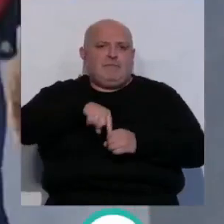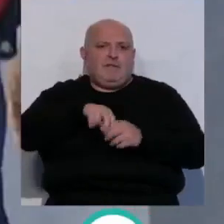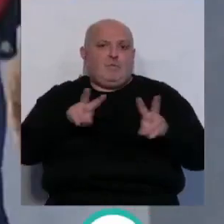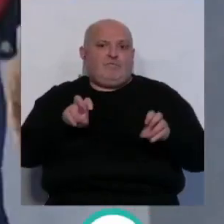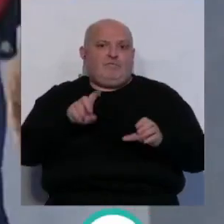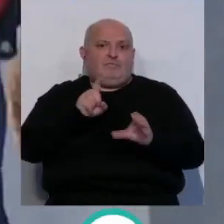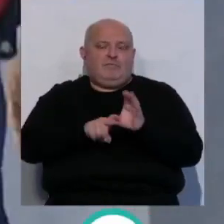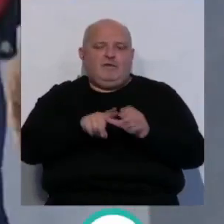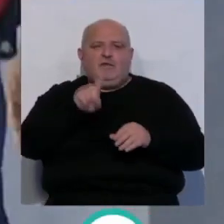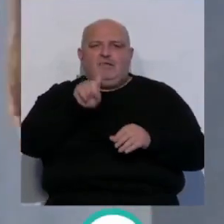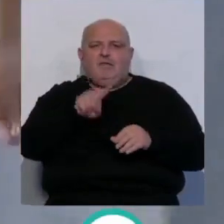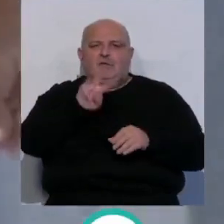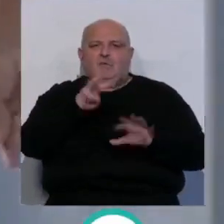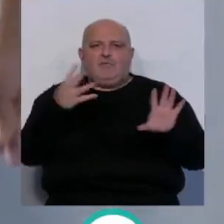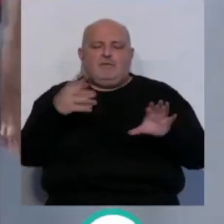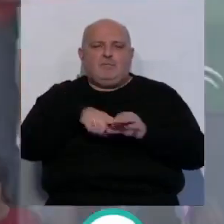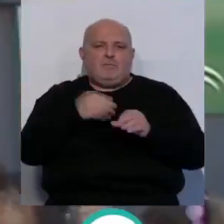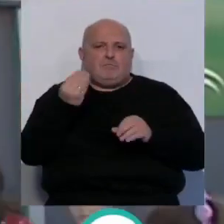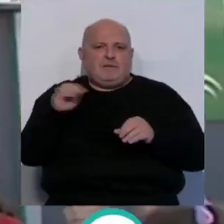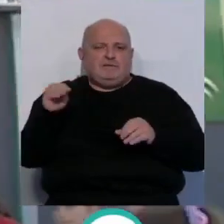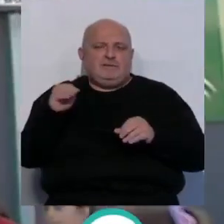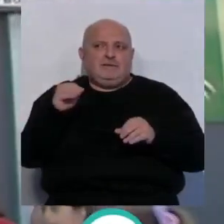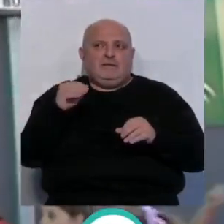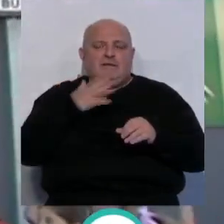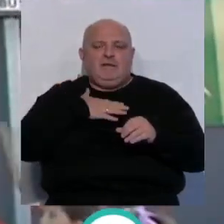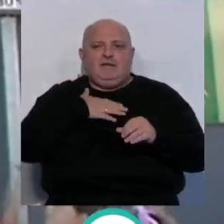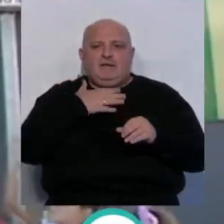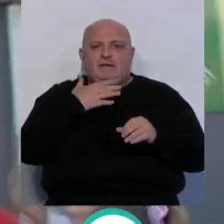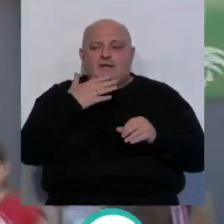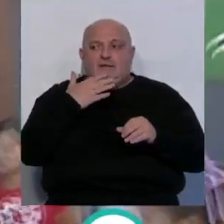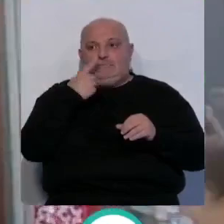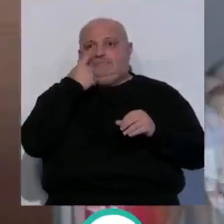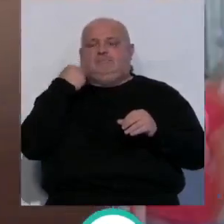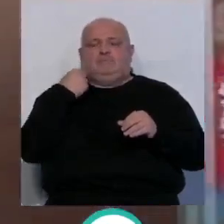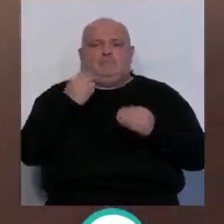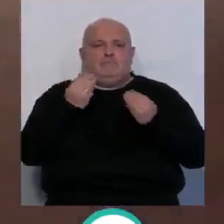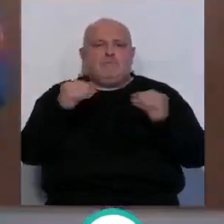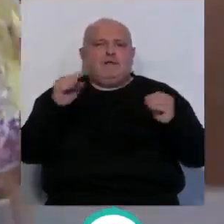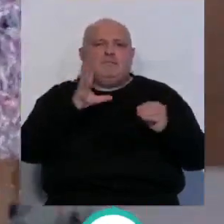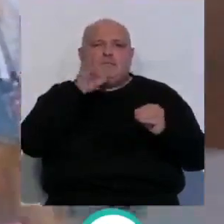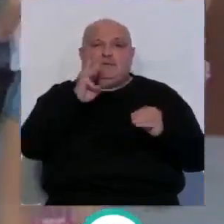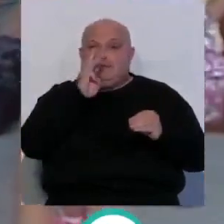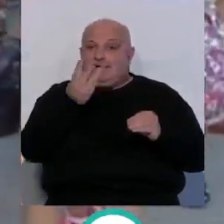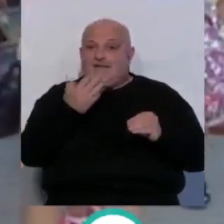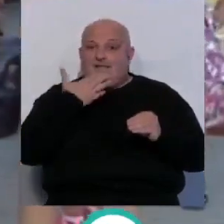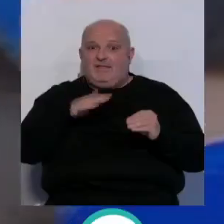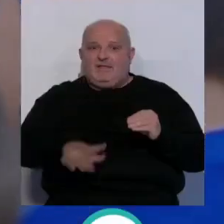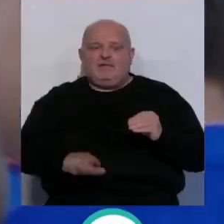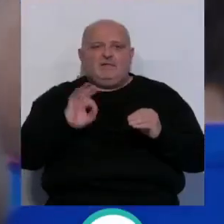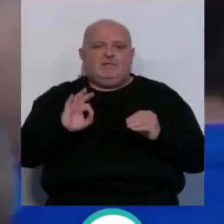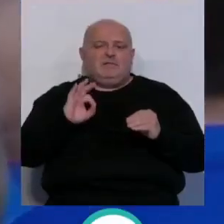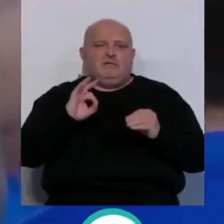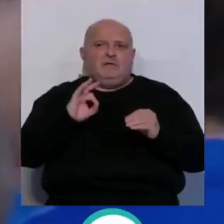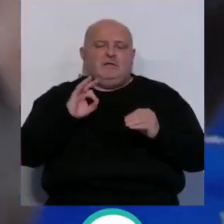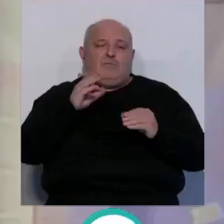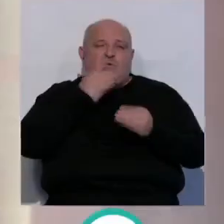ingreso, 139 puestos más con respecto a este curso. Este incremento de plazas de tres años en un contexto de